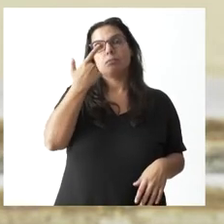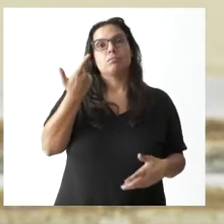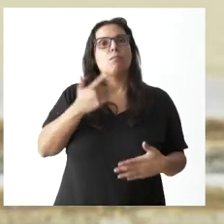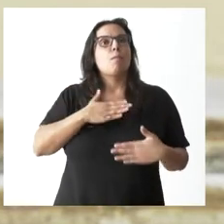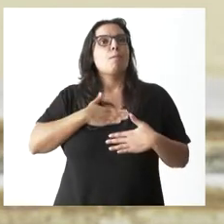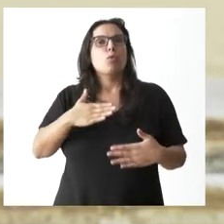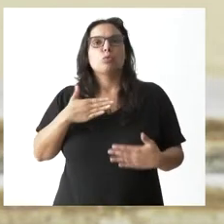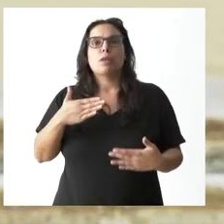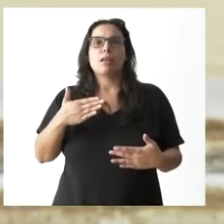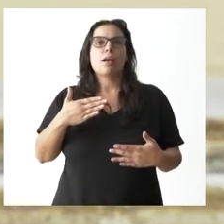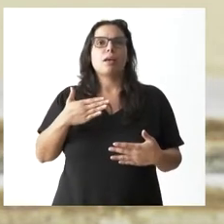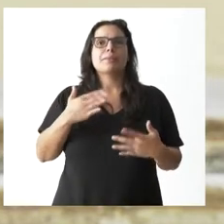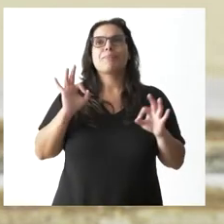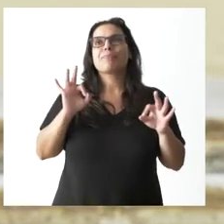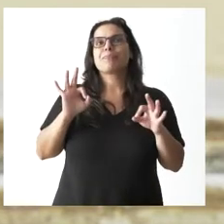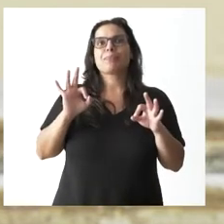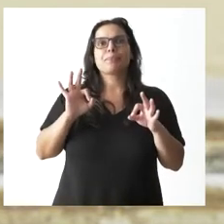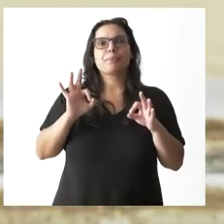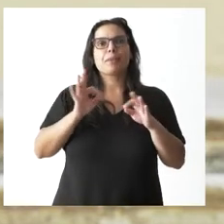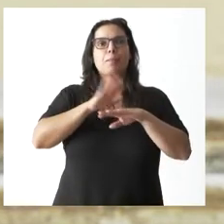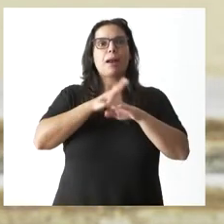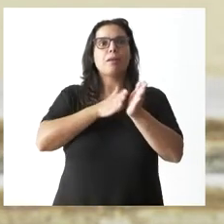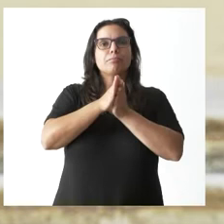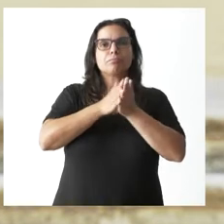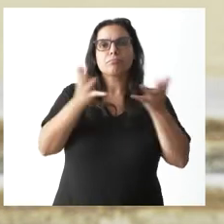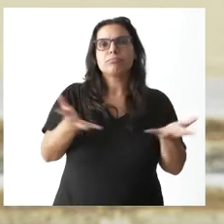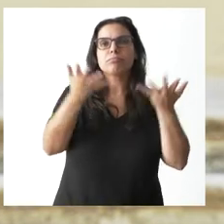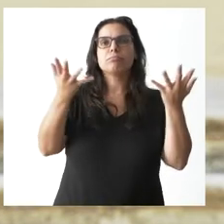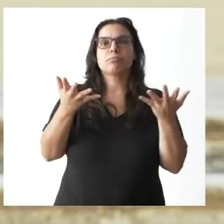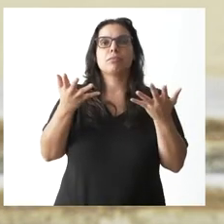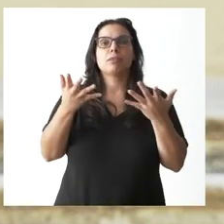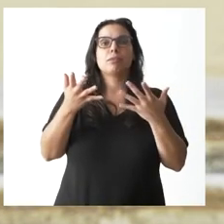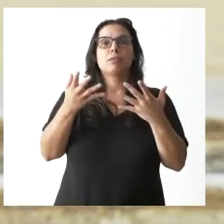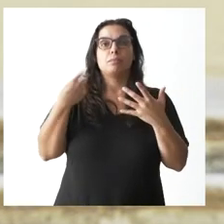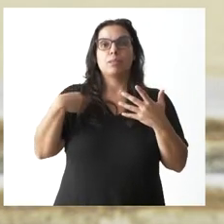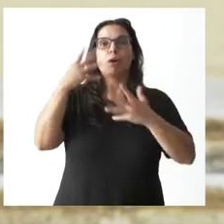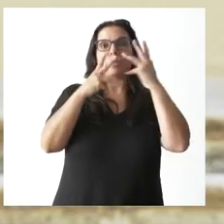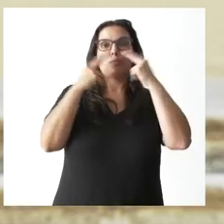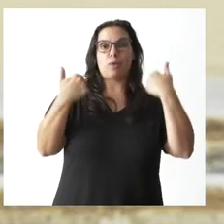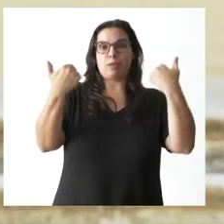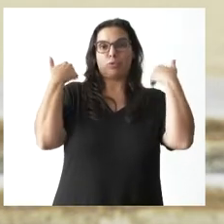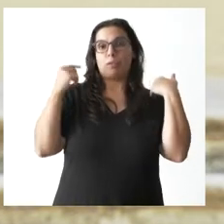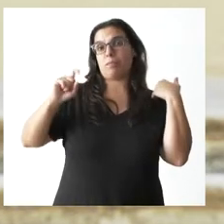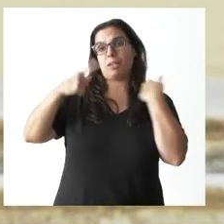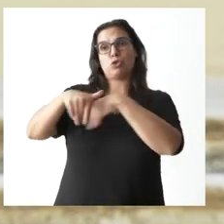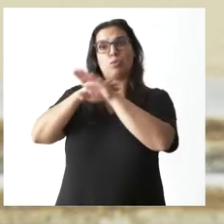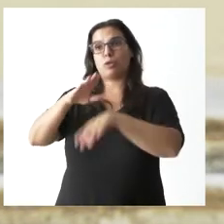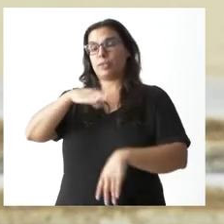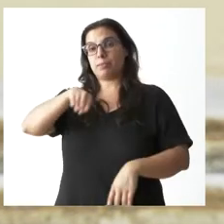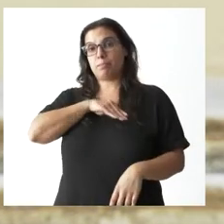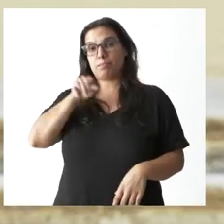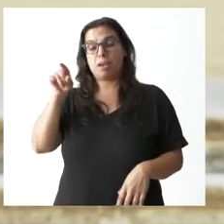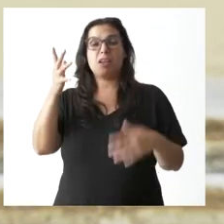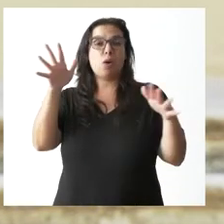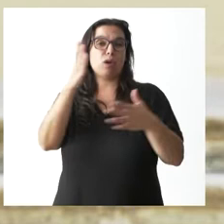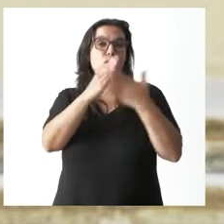carácter incentivado por las administraciones públicas, fundamentalmente el Gobierno de España, aunque las comunidades